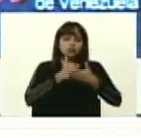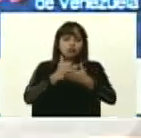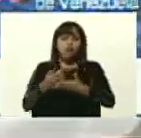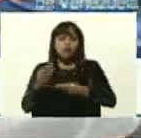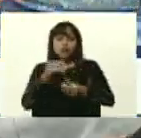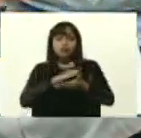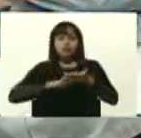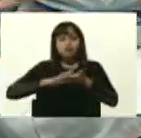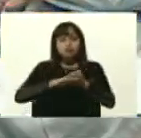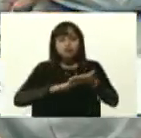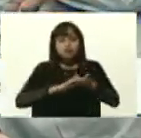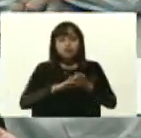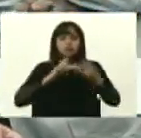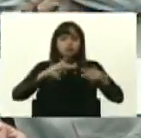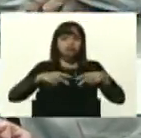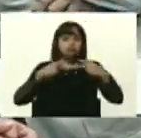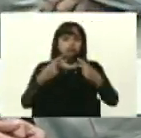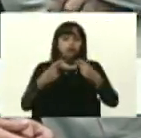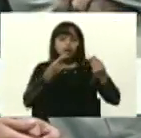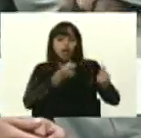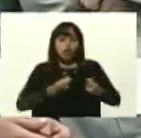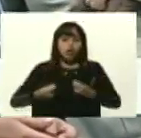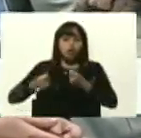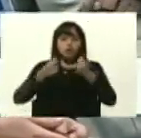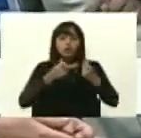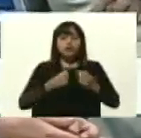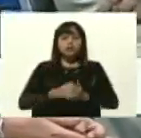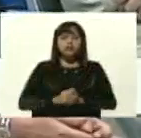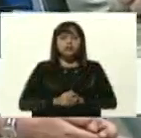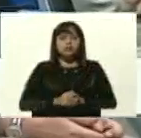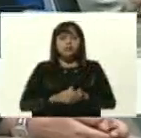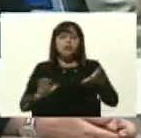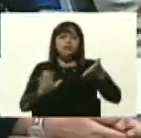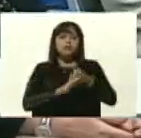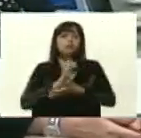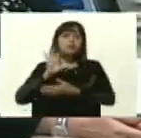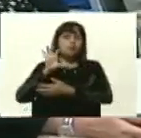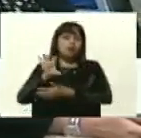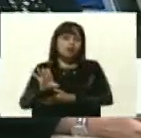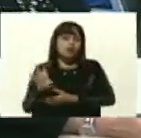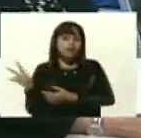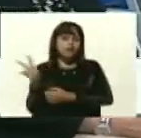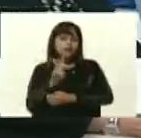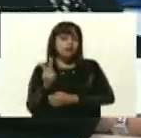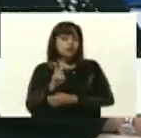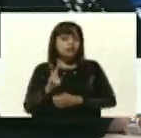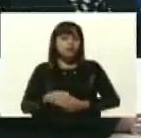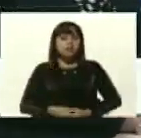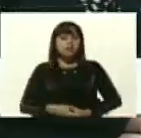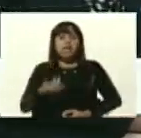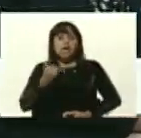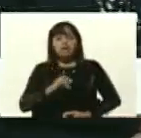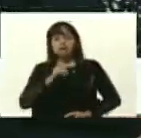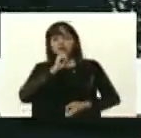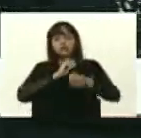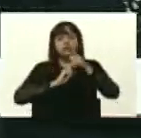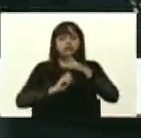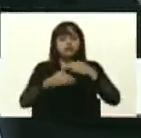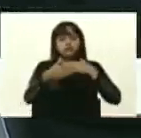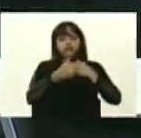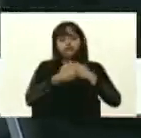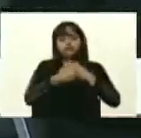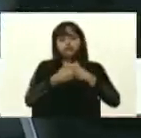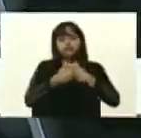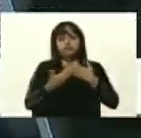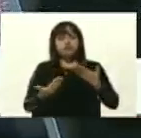en la recuperación económica? Sobre todo un país como Venezuela, torturado en su